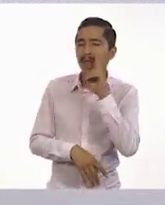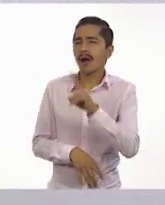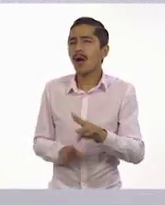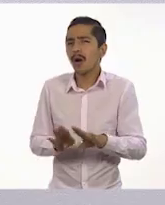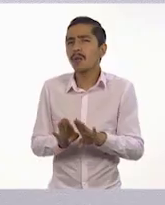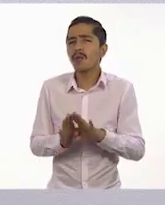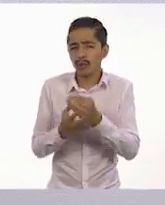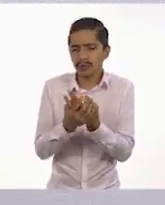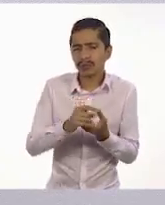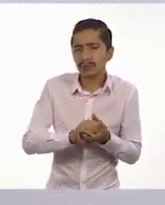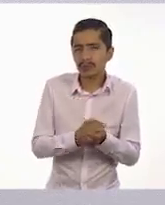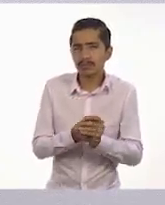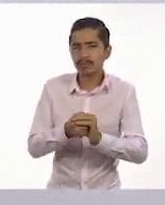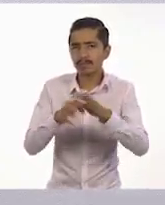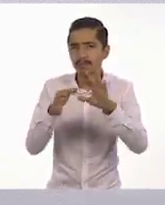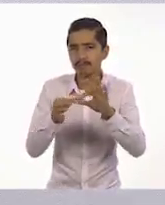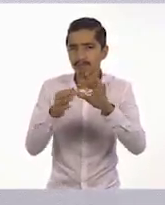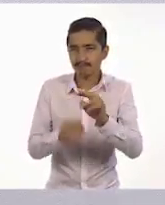lavarse las manos.